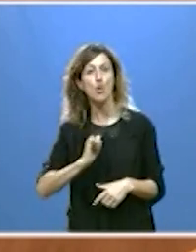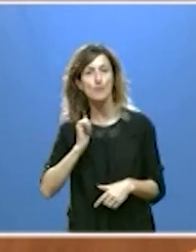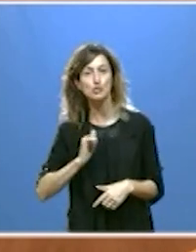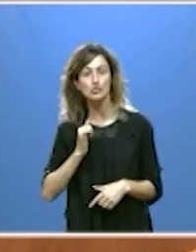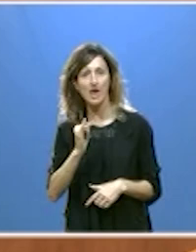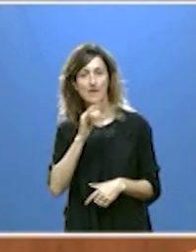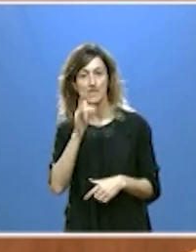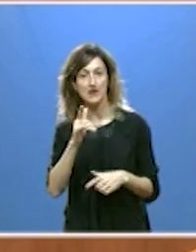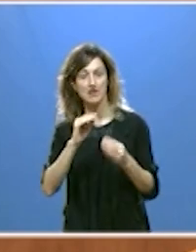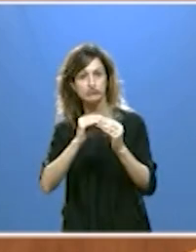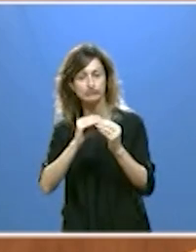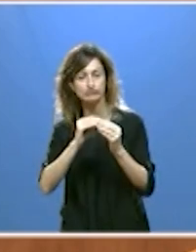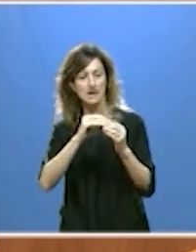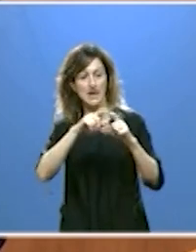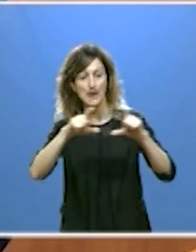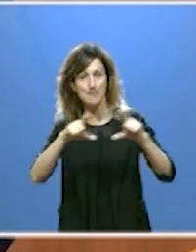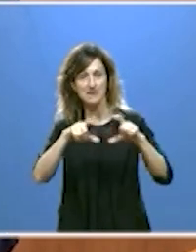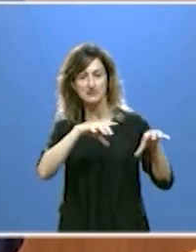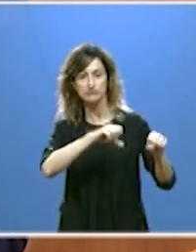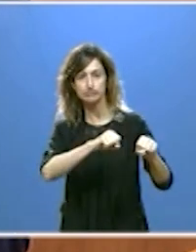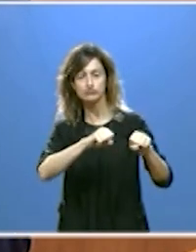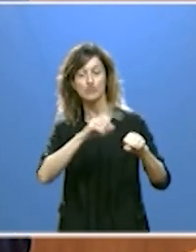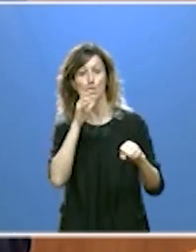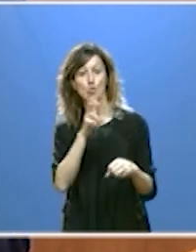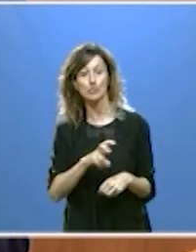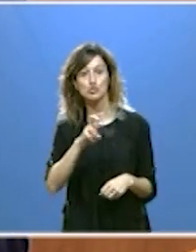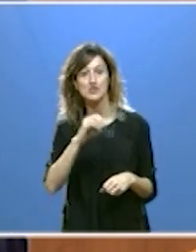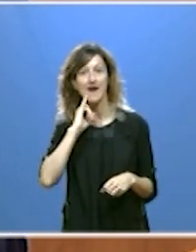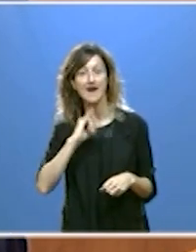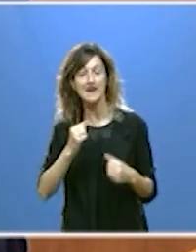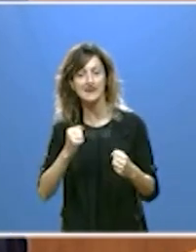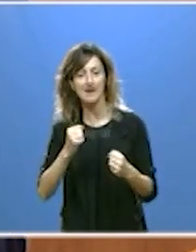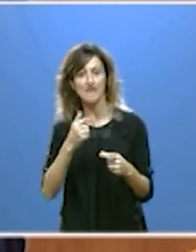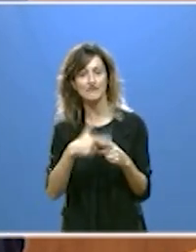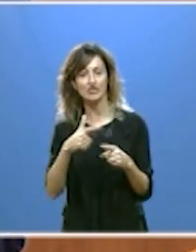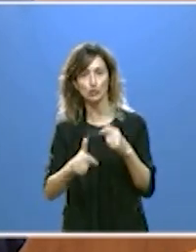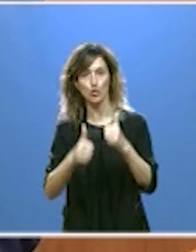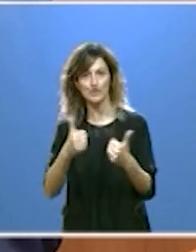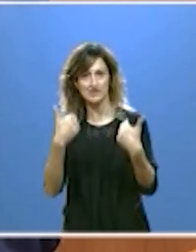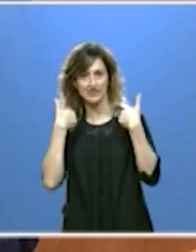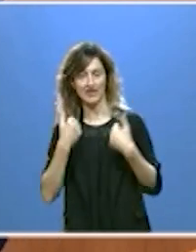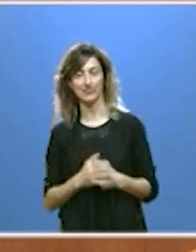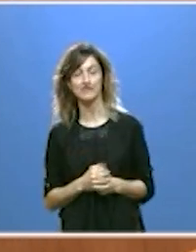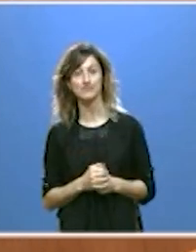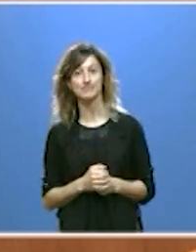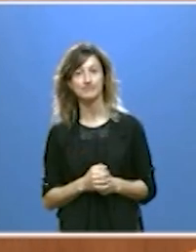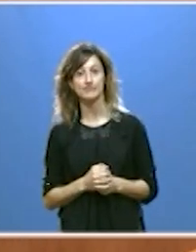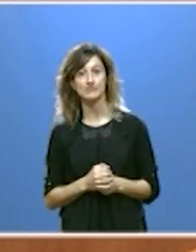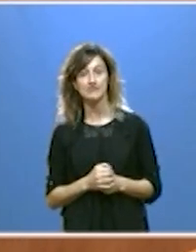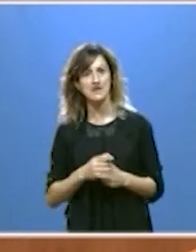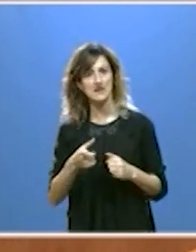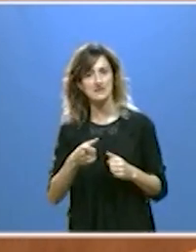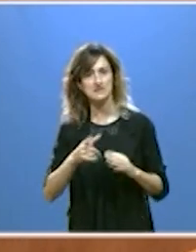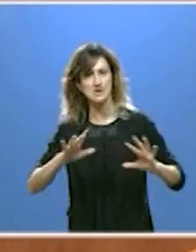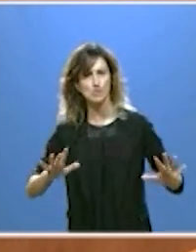para el establecimiento de muchas empresas que buscan en la energía un factor de competitividad es un ambicioso